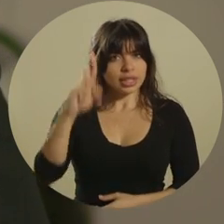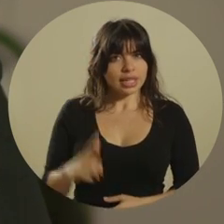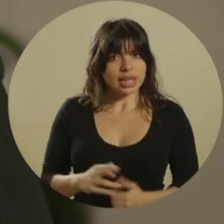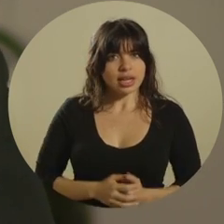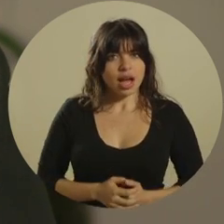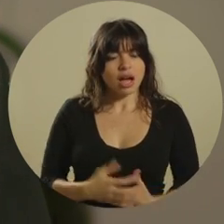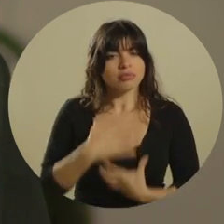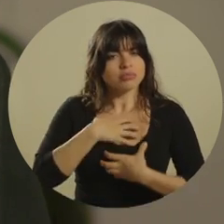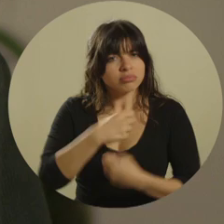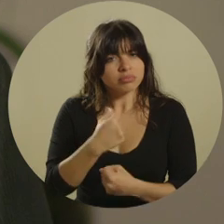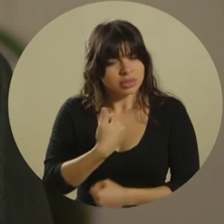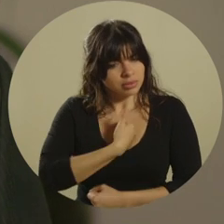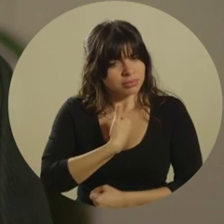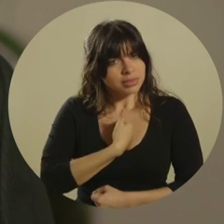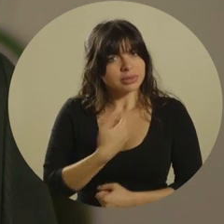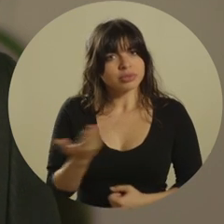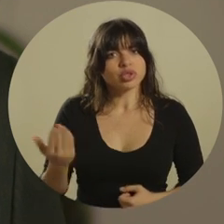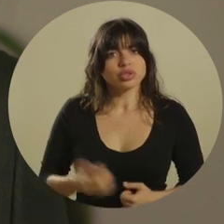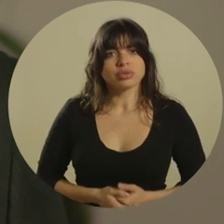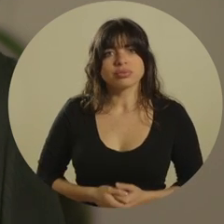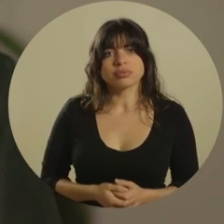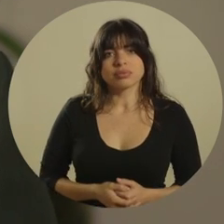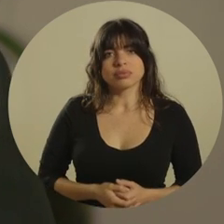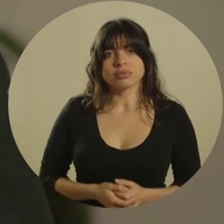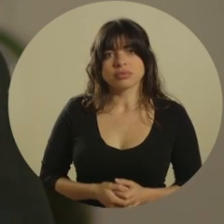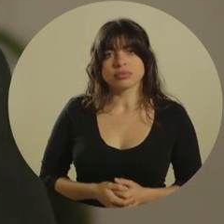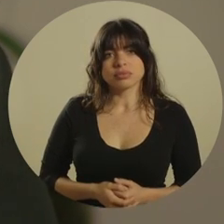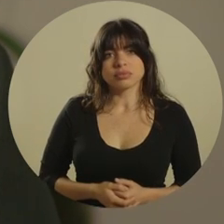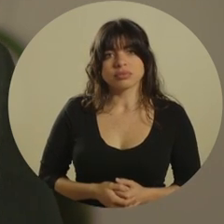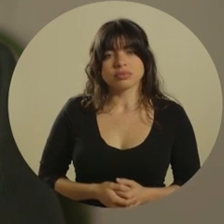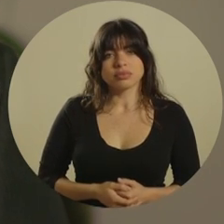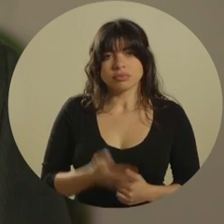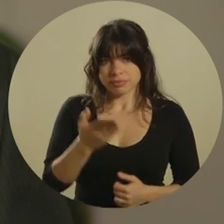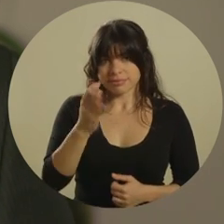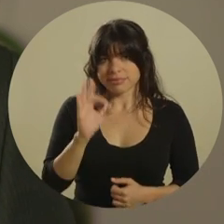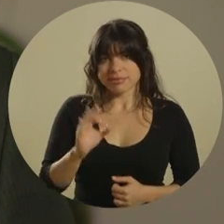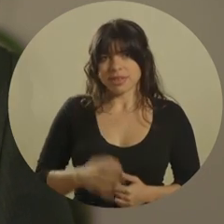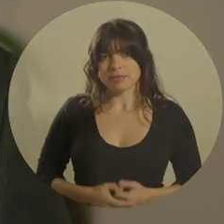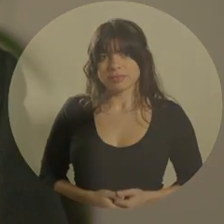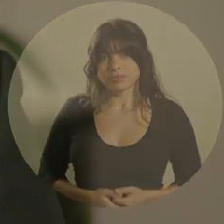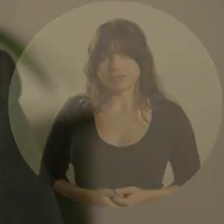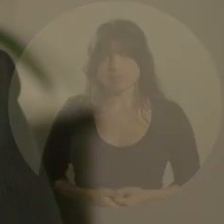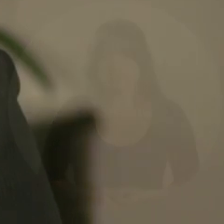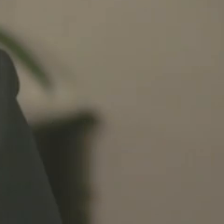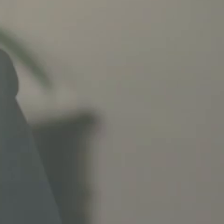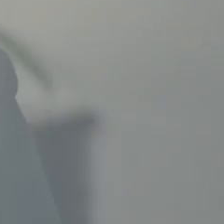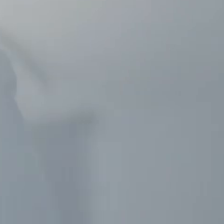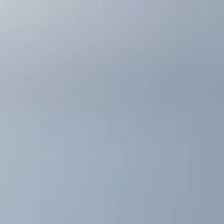Rica, a creer en nosotras y nosotros mismos. Que estén muy bien.